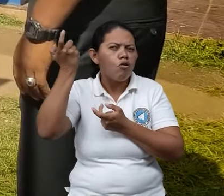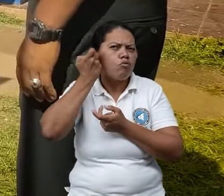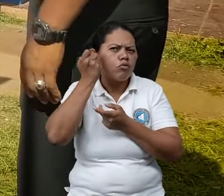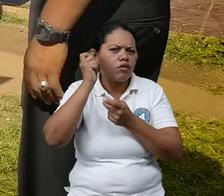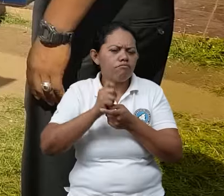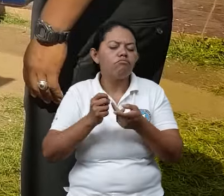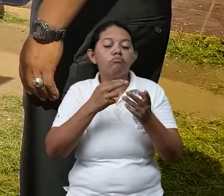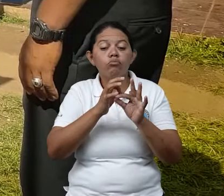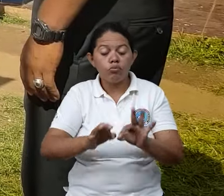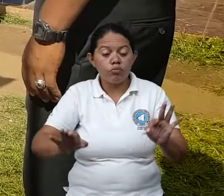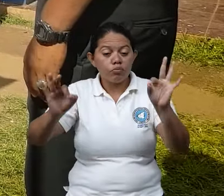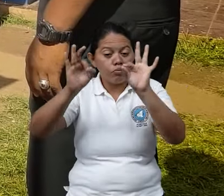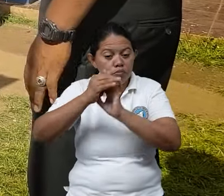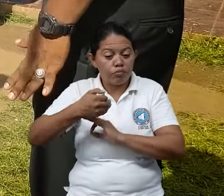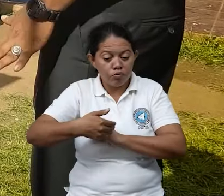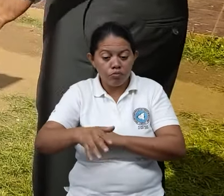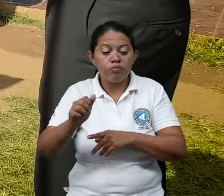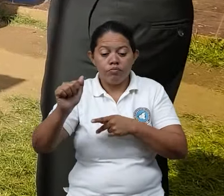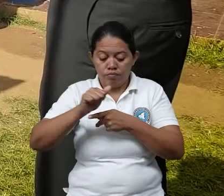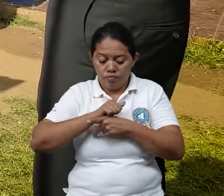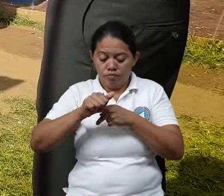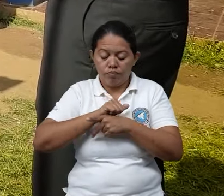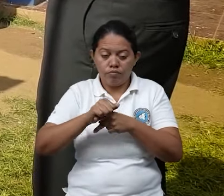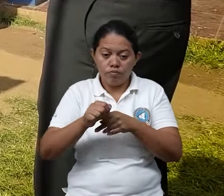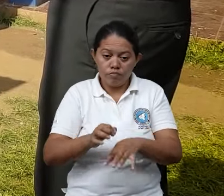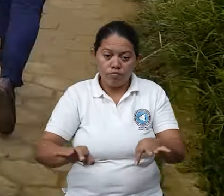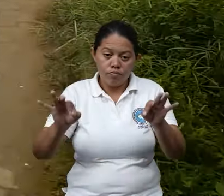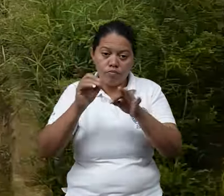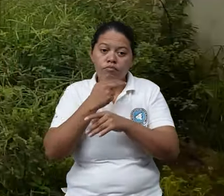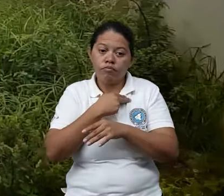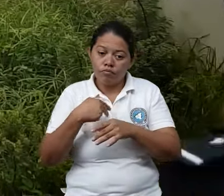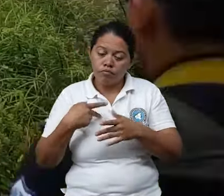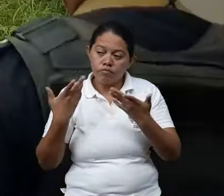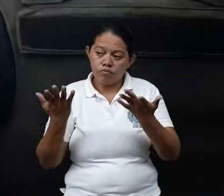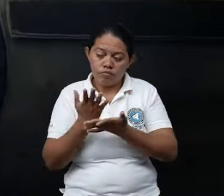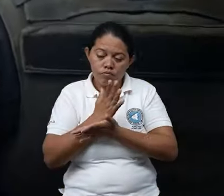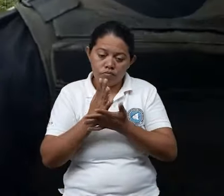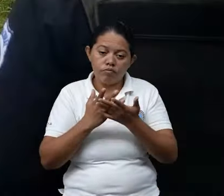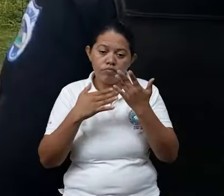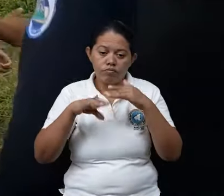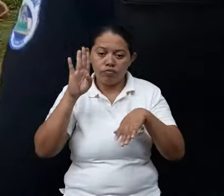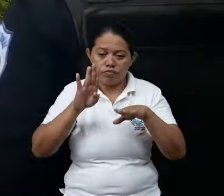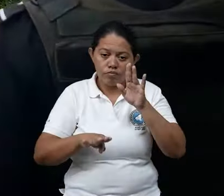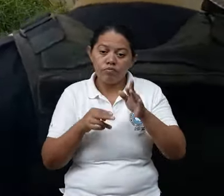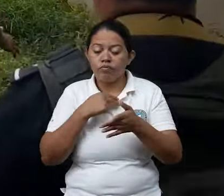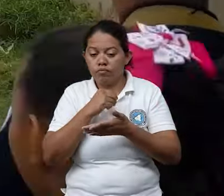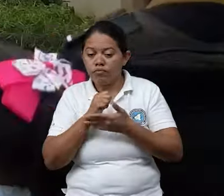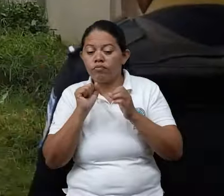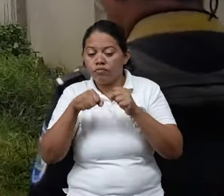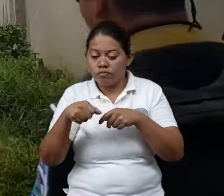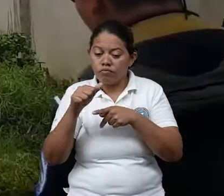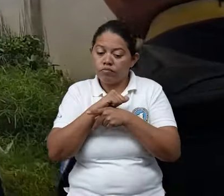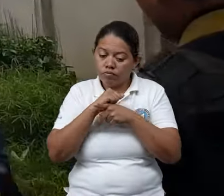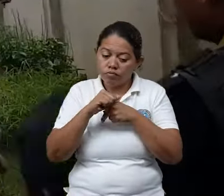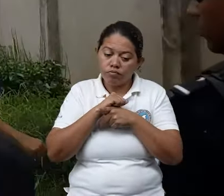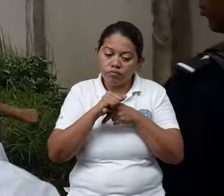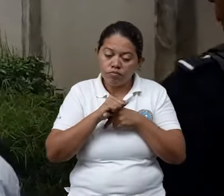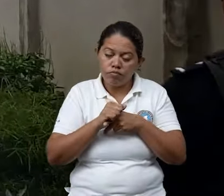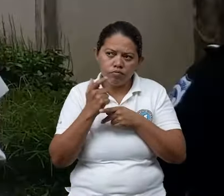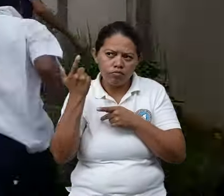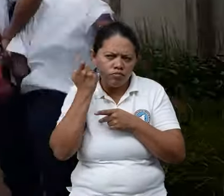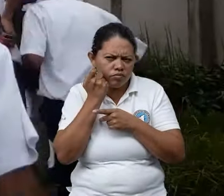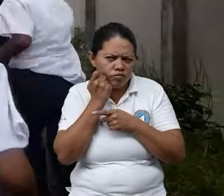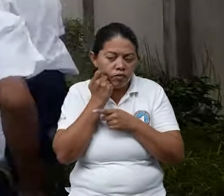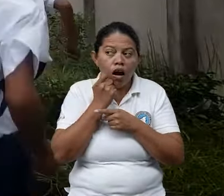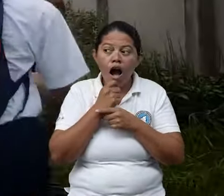esa alarma. Por eso es que durante los ejercicios nacionales de preparación, esos sistemas de alerta temprana se ponen a prueba y las